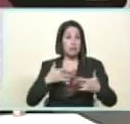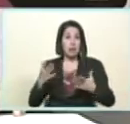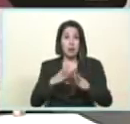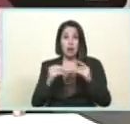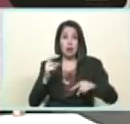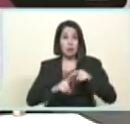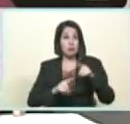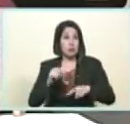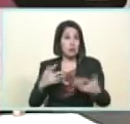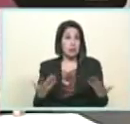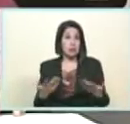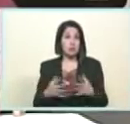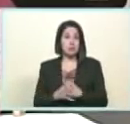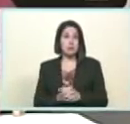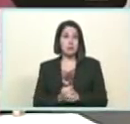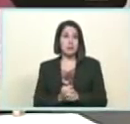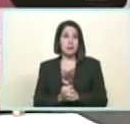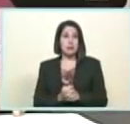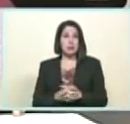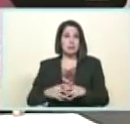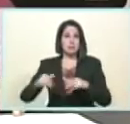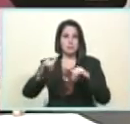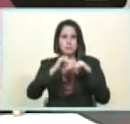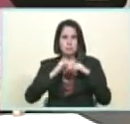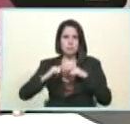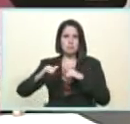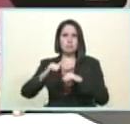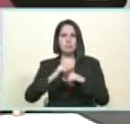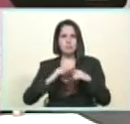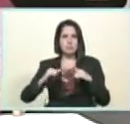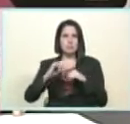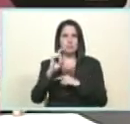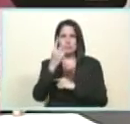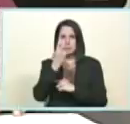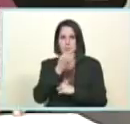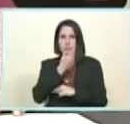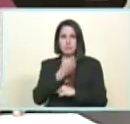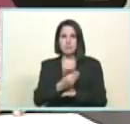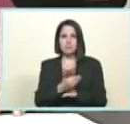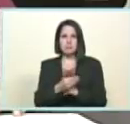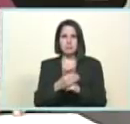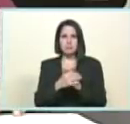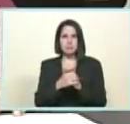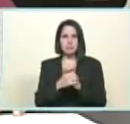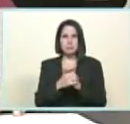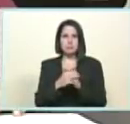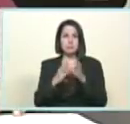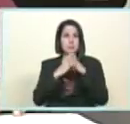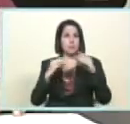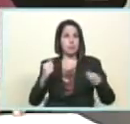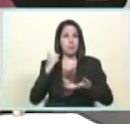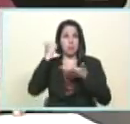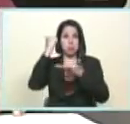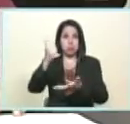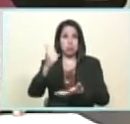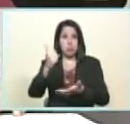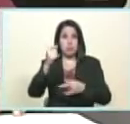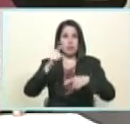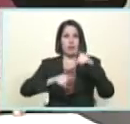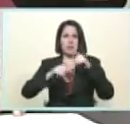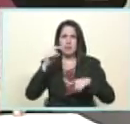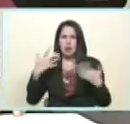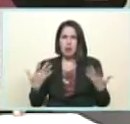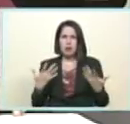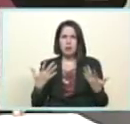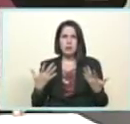ya tenemos 16 millones de juguetes listos porque las navidades tenemos que